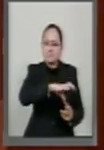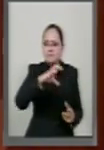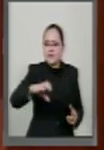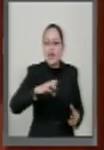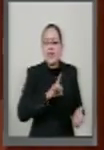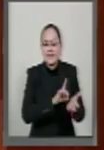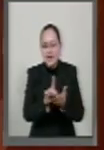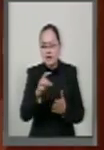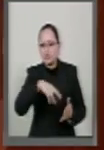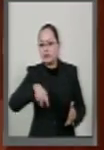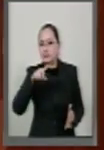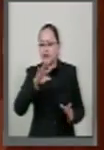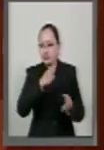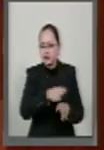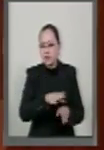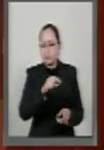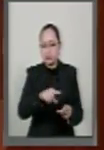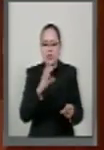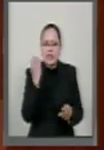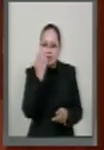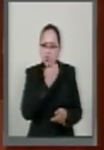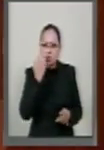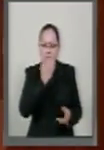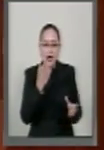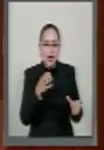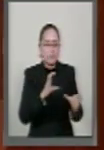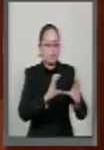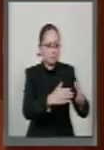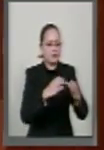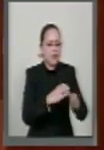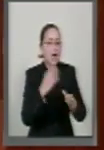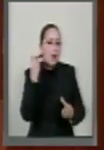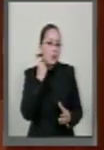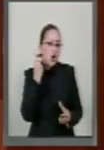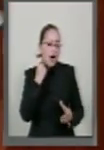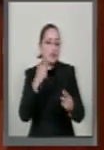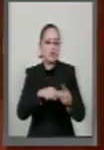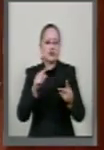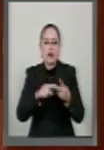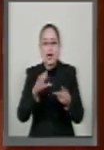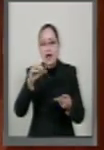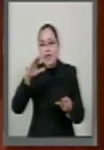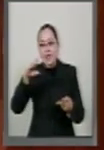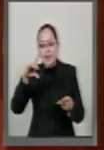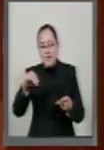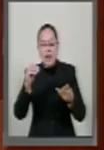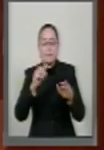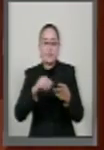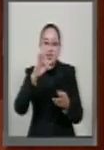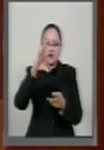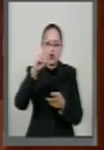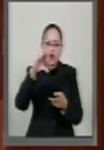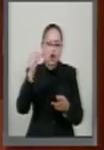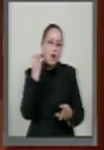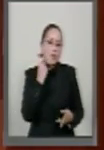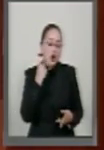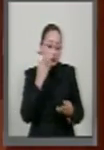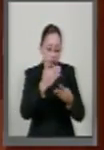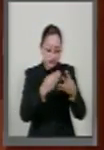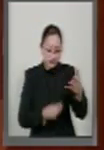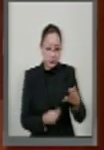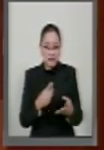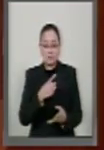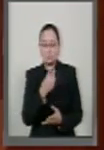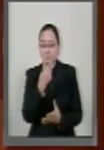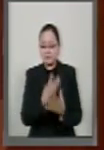jurídica, así como entre colegios, barras de abogados y la academia y el foro de abogados. Las ternas que presente el Consejo de la